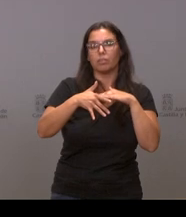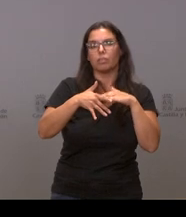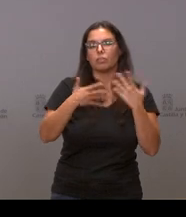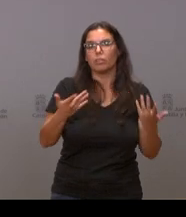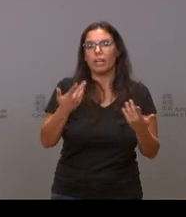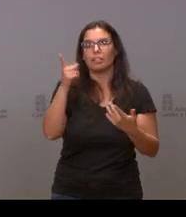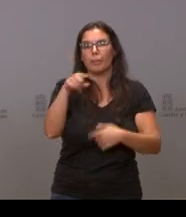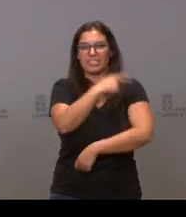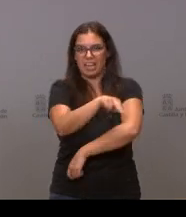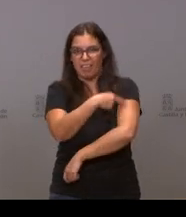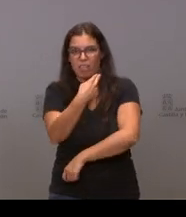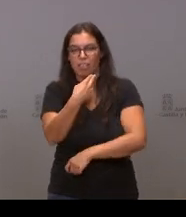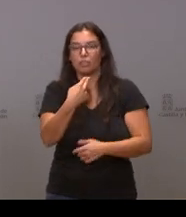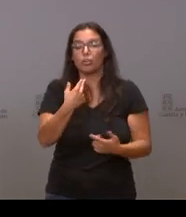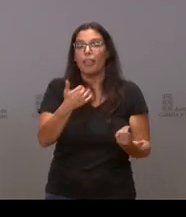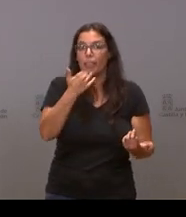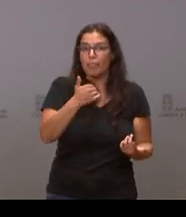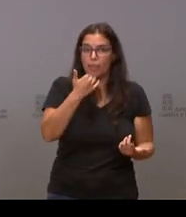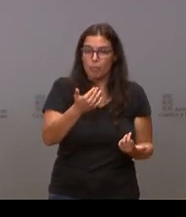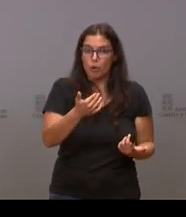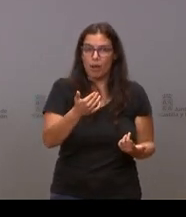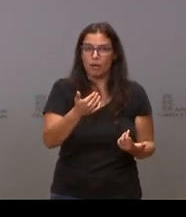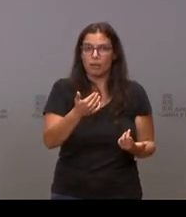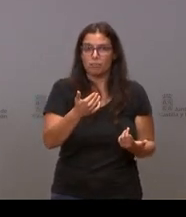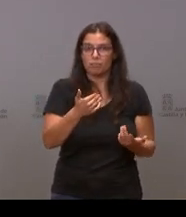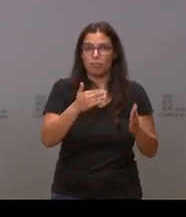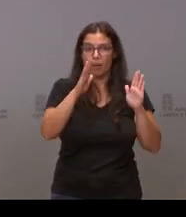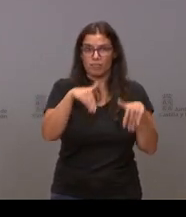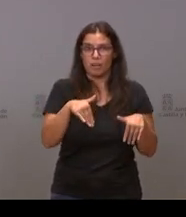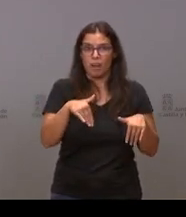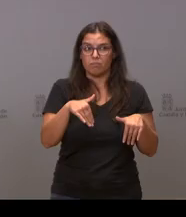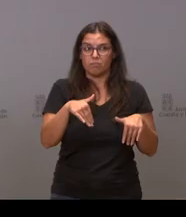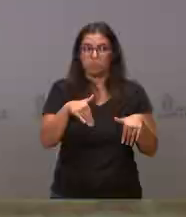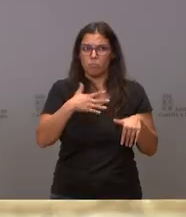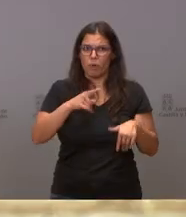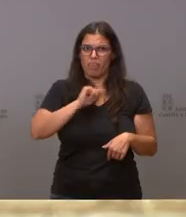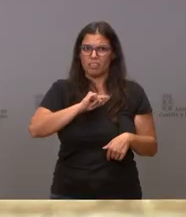sé si Zamora debe sentirse agraviada por el trato que recibe. Muchas gracias.